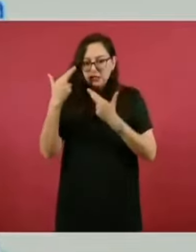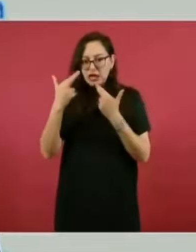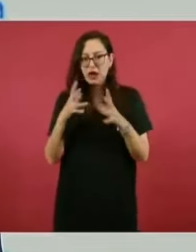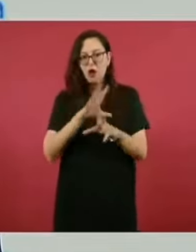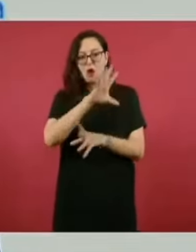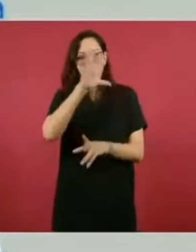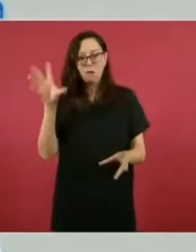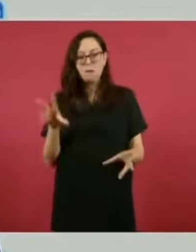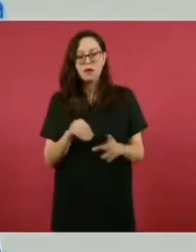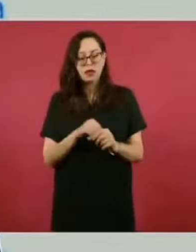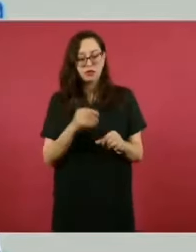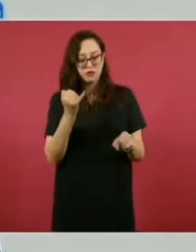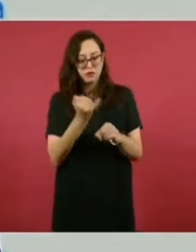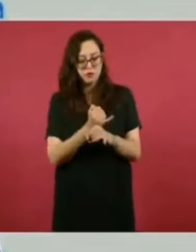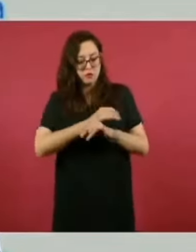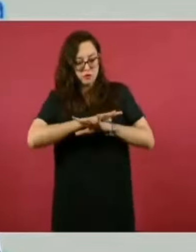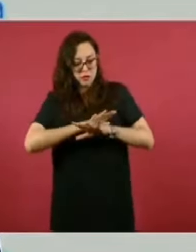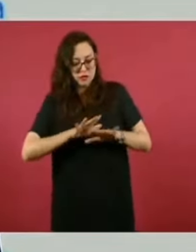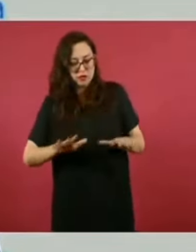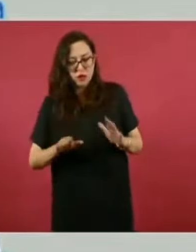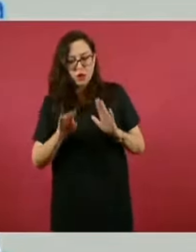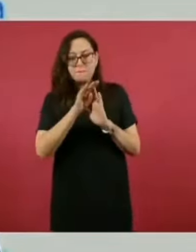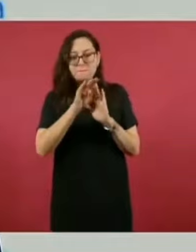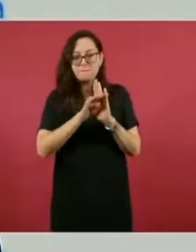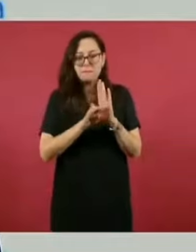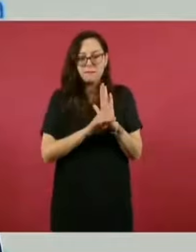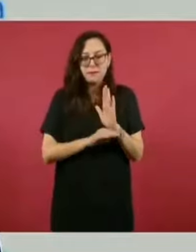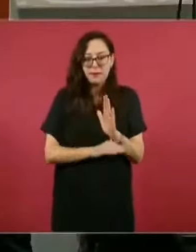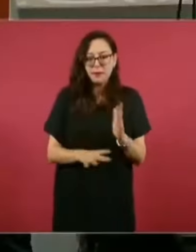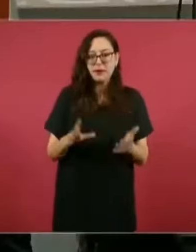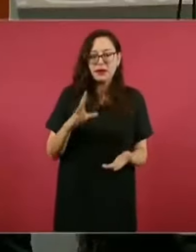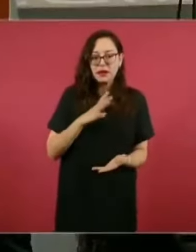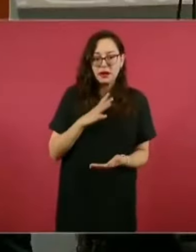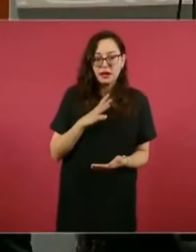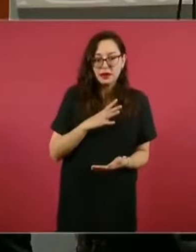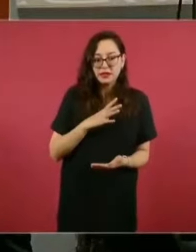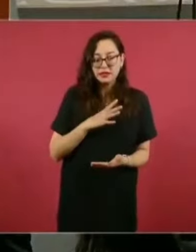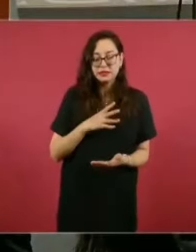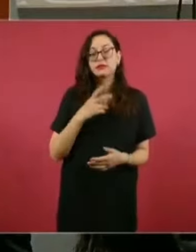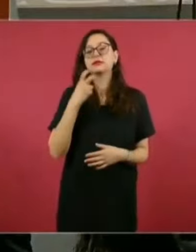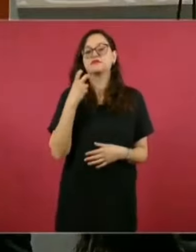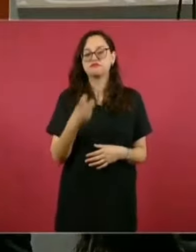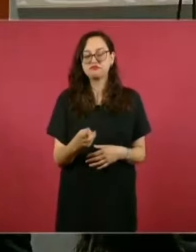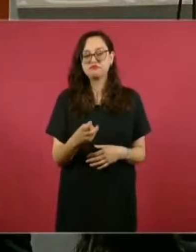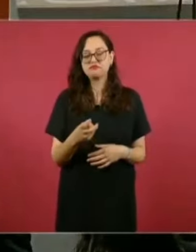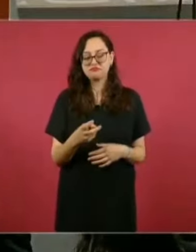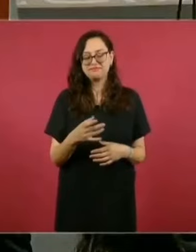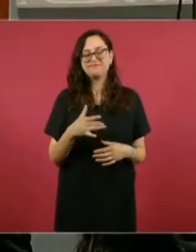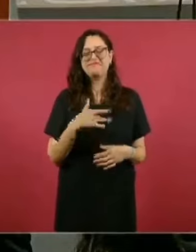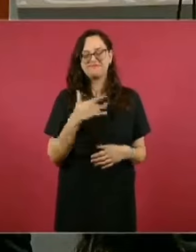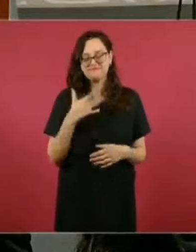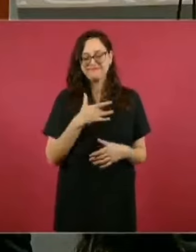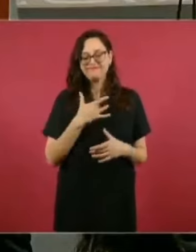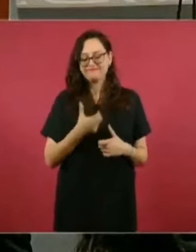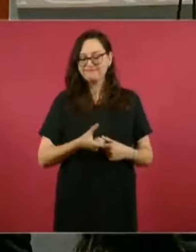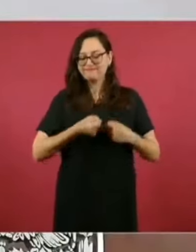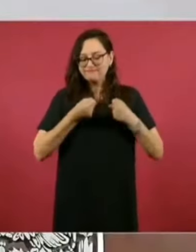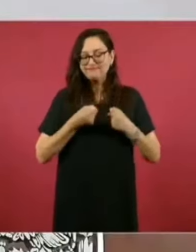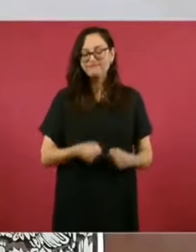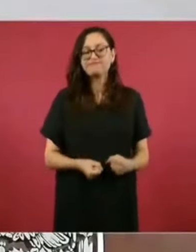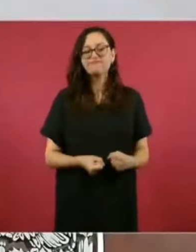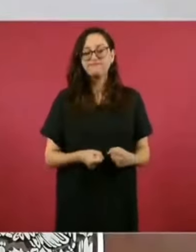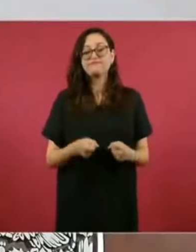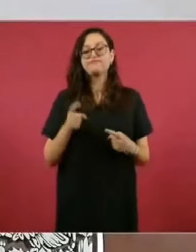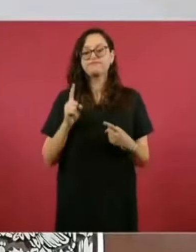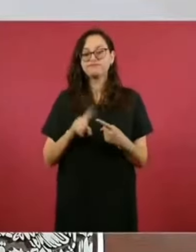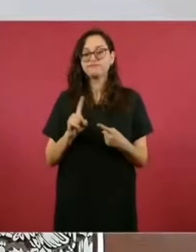documentación que se pudiese tener disponible y así tener certeza de dos cosas, el origen y